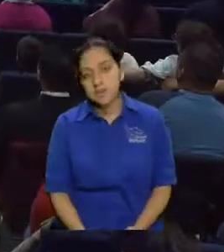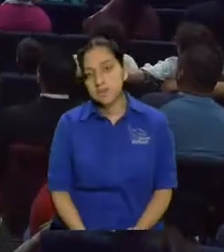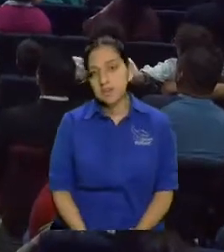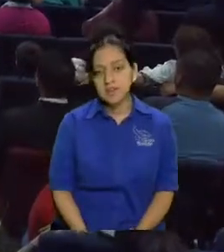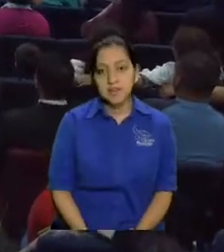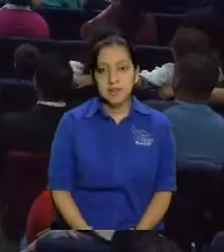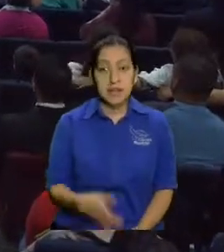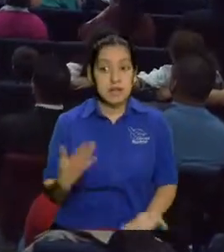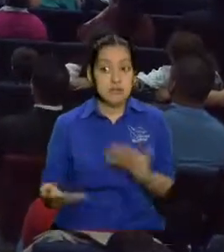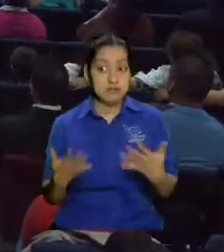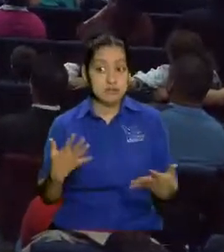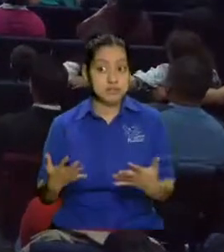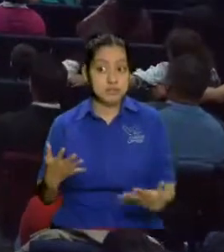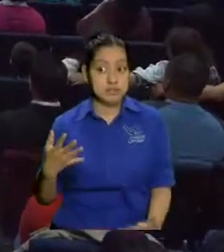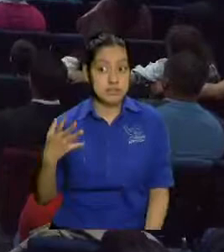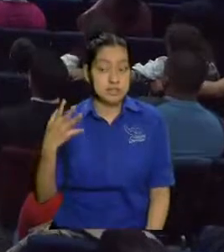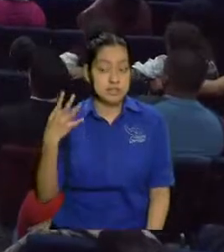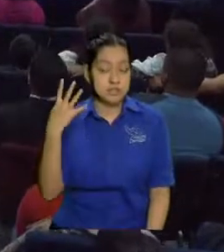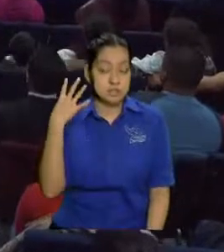a veces se roban al niño